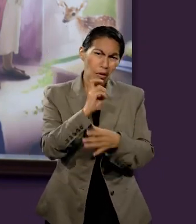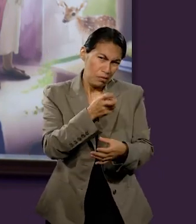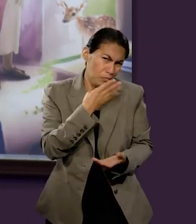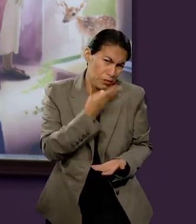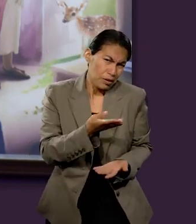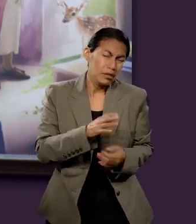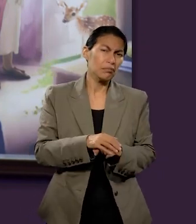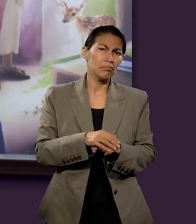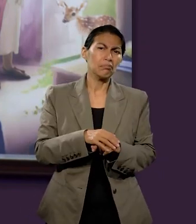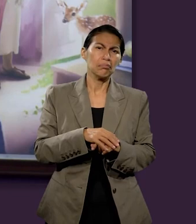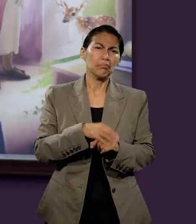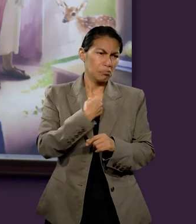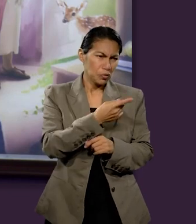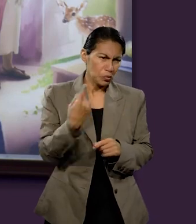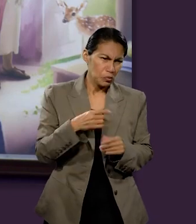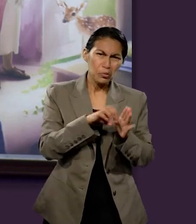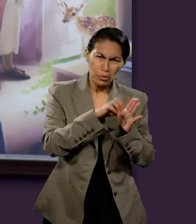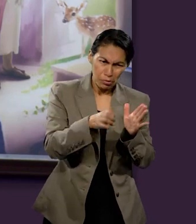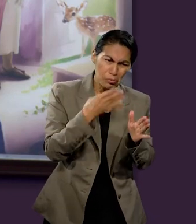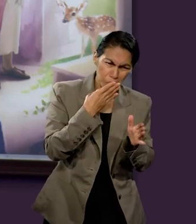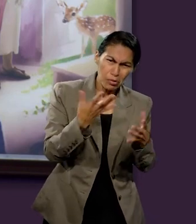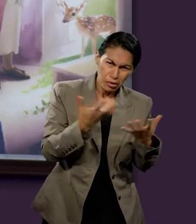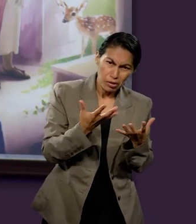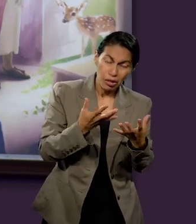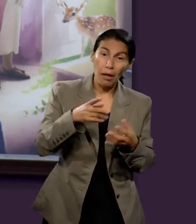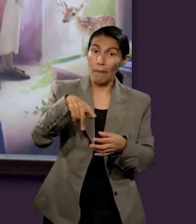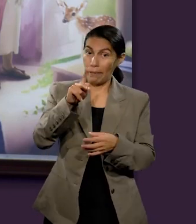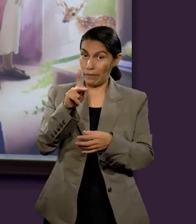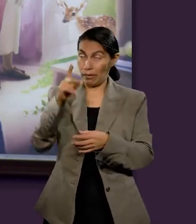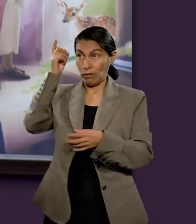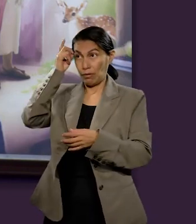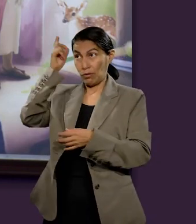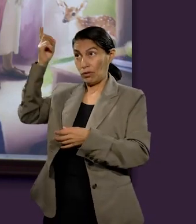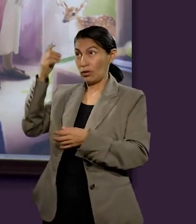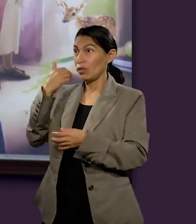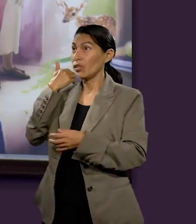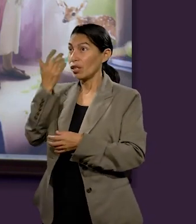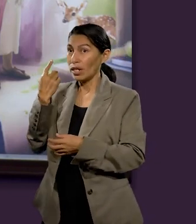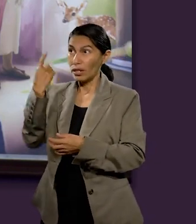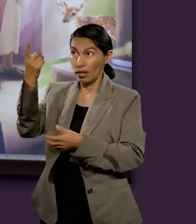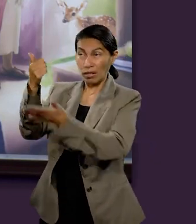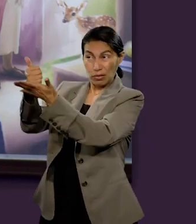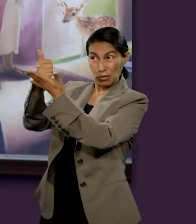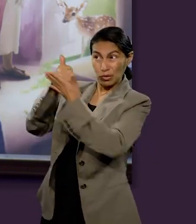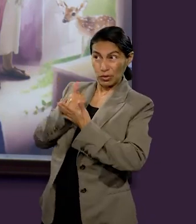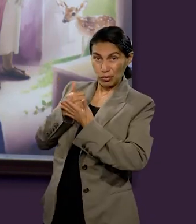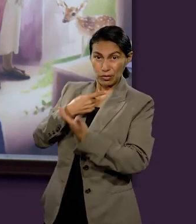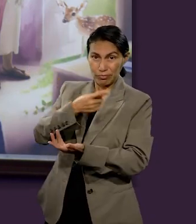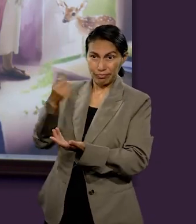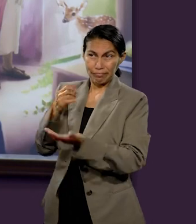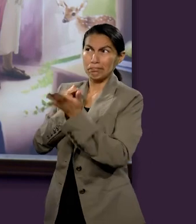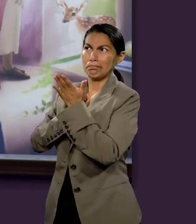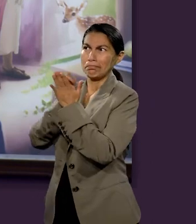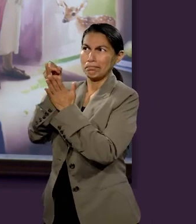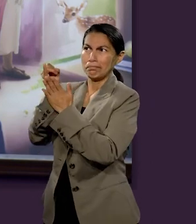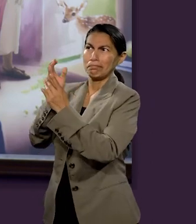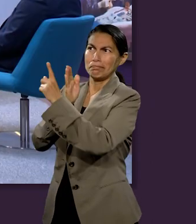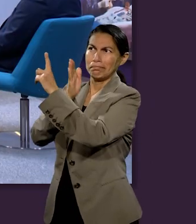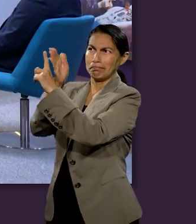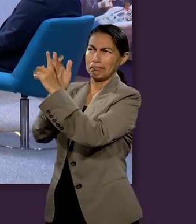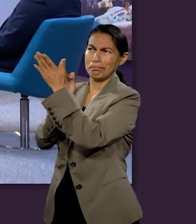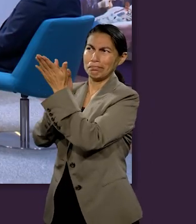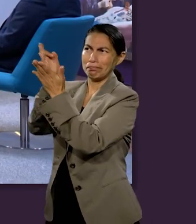del Señor debemos también ser ejemplo en todas esas cosas así que quiera Dios que el Señor los ayude a ustedes y a nosotros